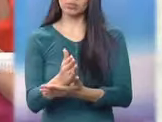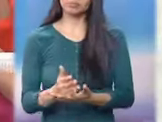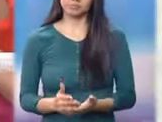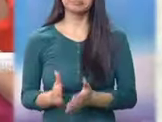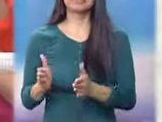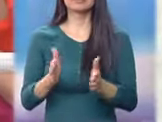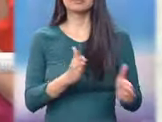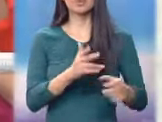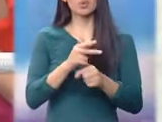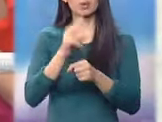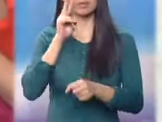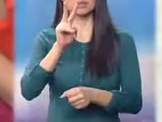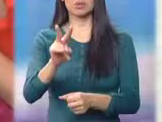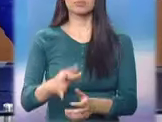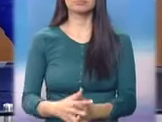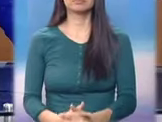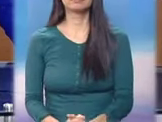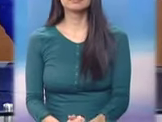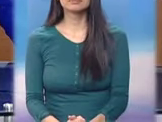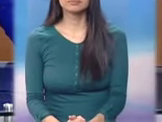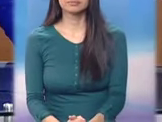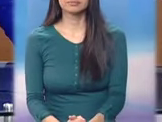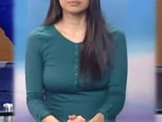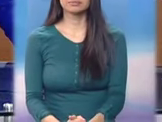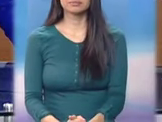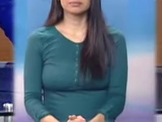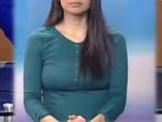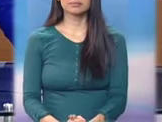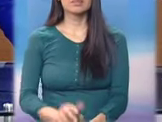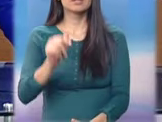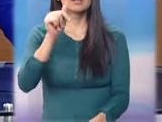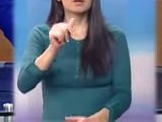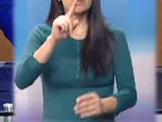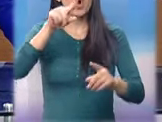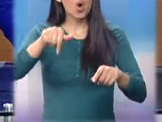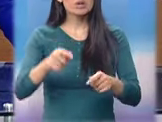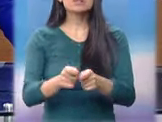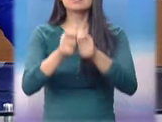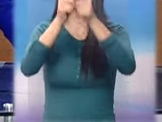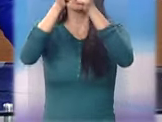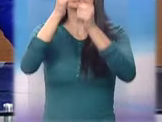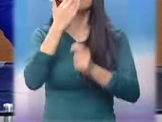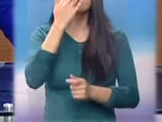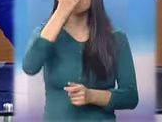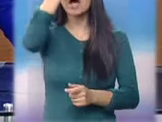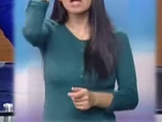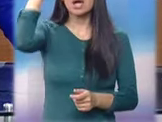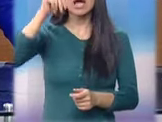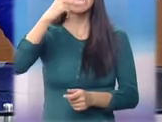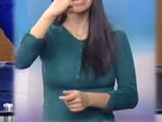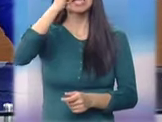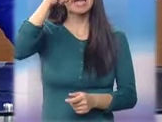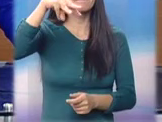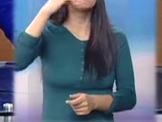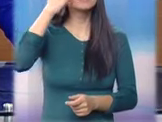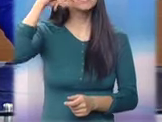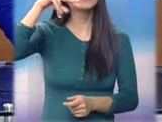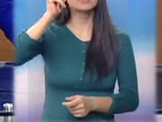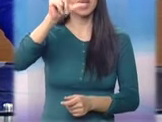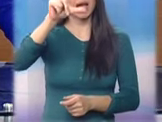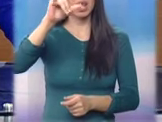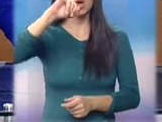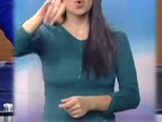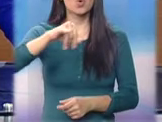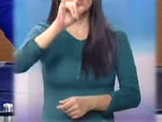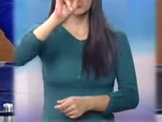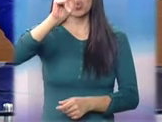y Esli Melgarejo. Una ceremonia maya se realizó esta mañana en el Parque Arqueológico Caminal Juyú para pedirle a